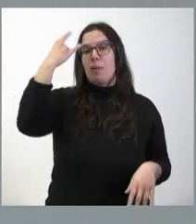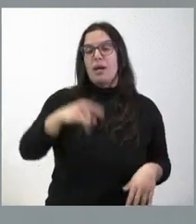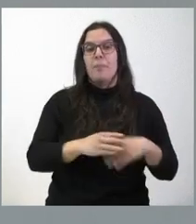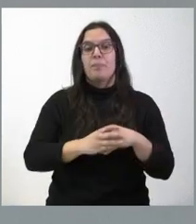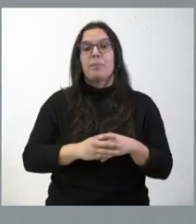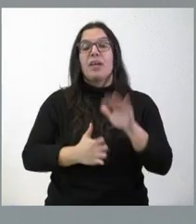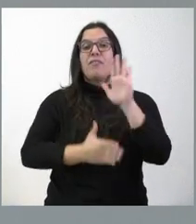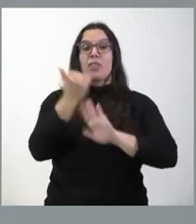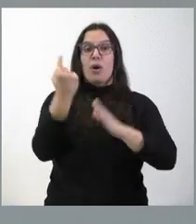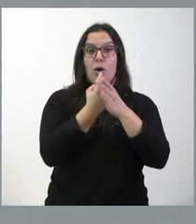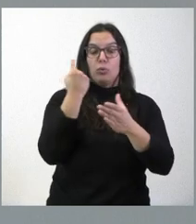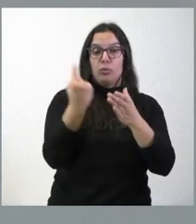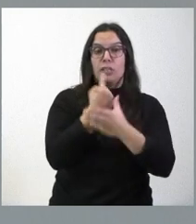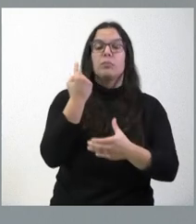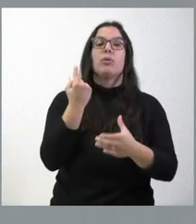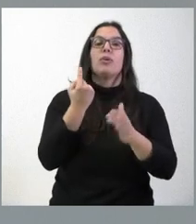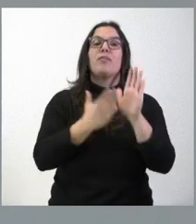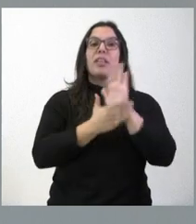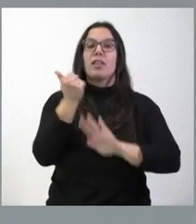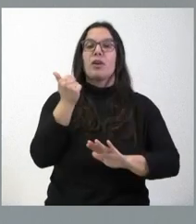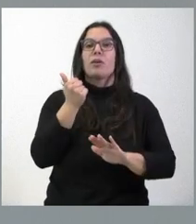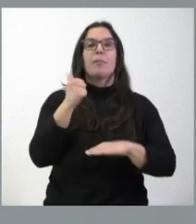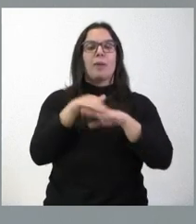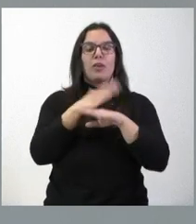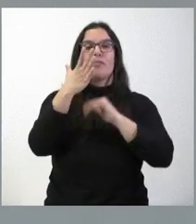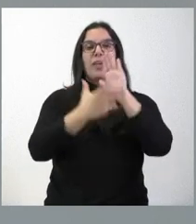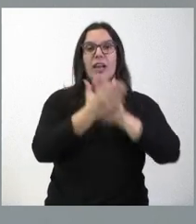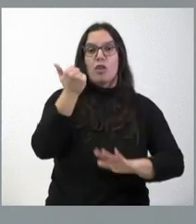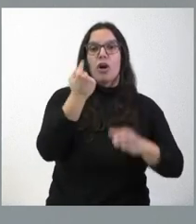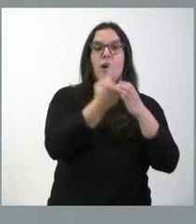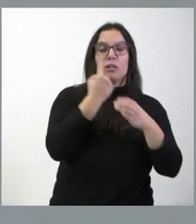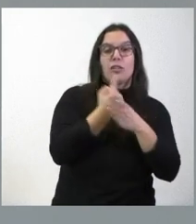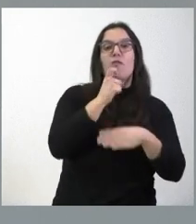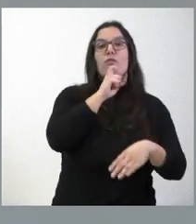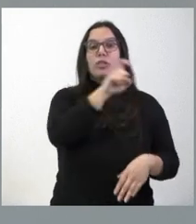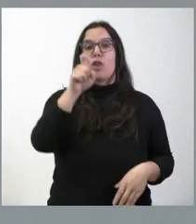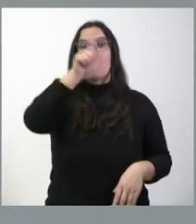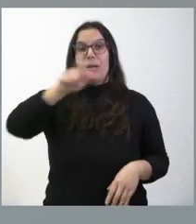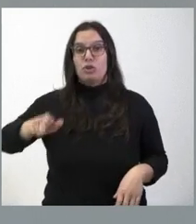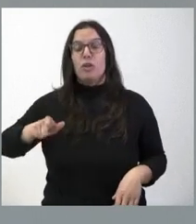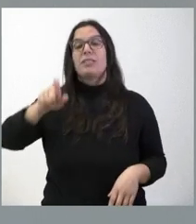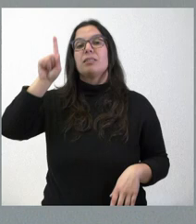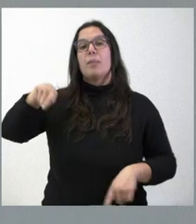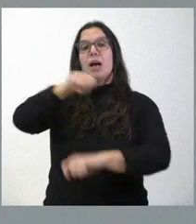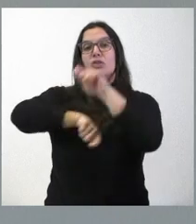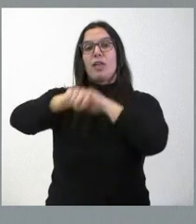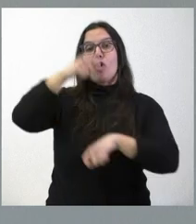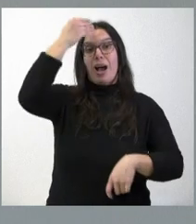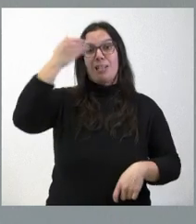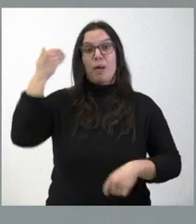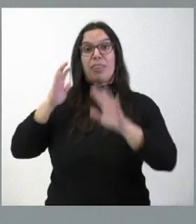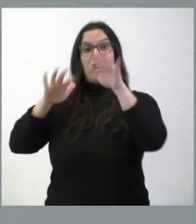Autismo, la Fundación Personas y la Asociación Aspace León